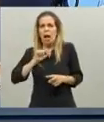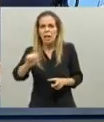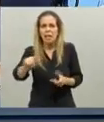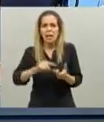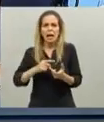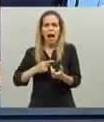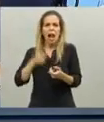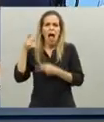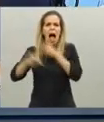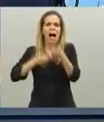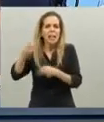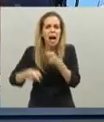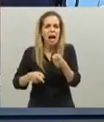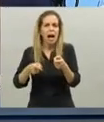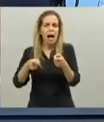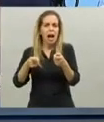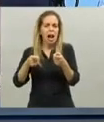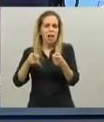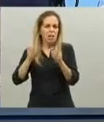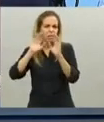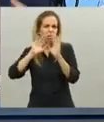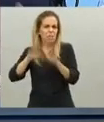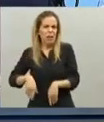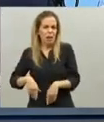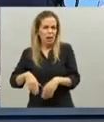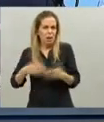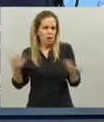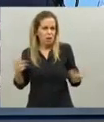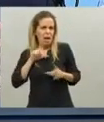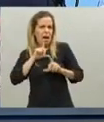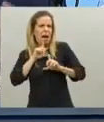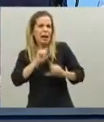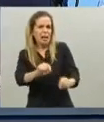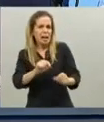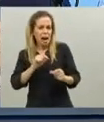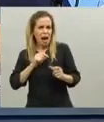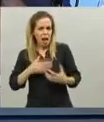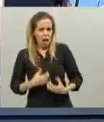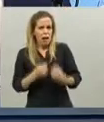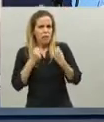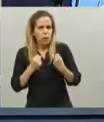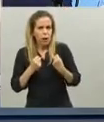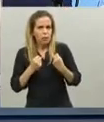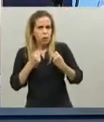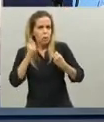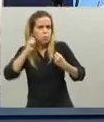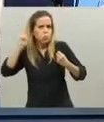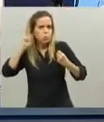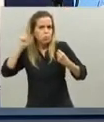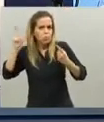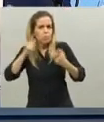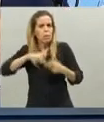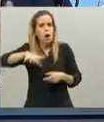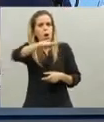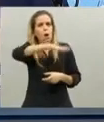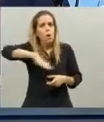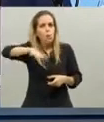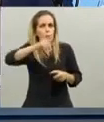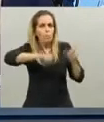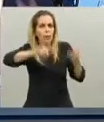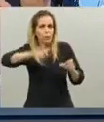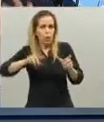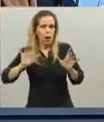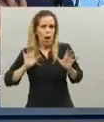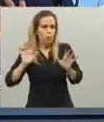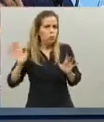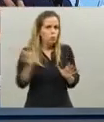absolutamente infundada el esfuerzo el trabajo los logros de un pueblo entero que ha conseguido estas